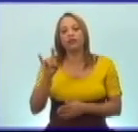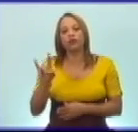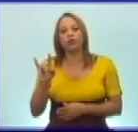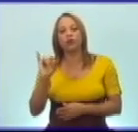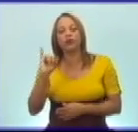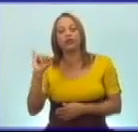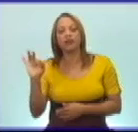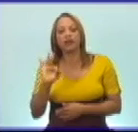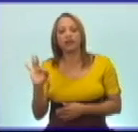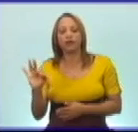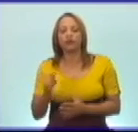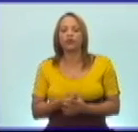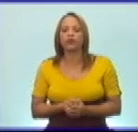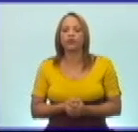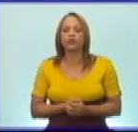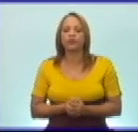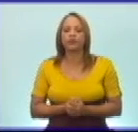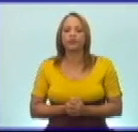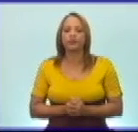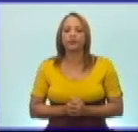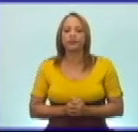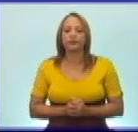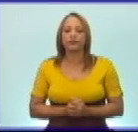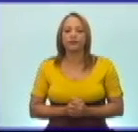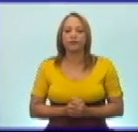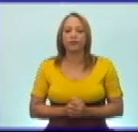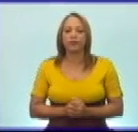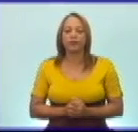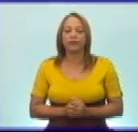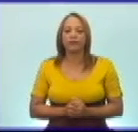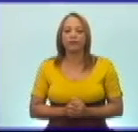190 y 198.